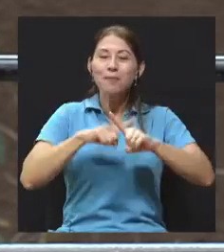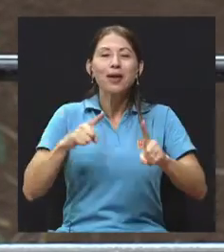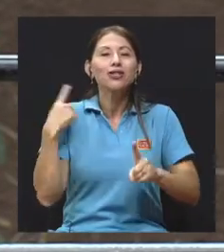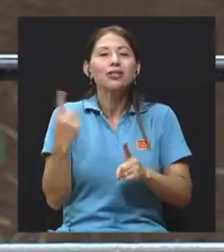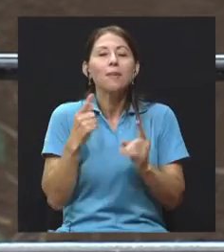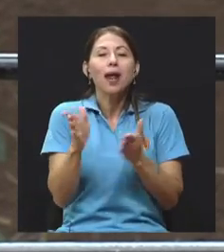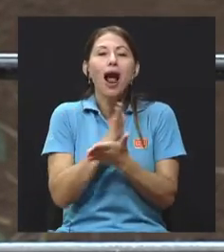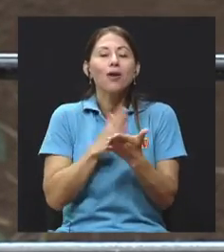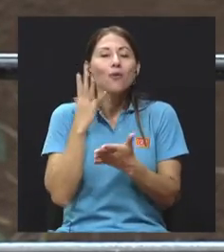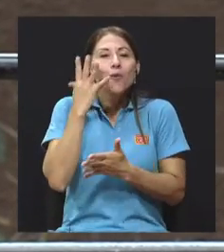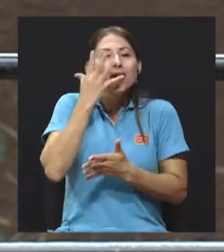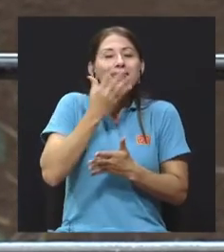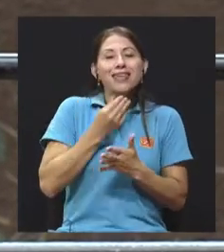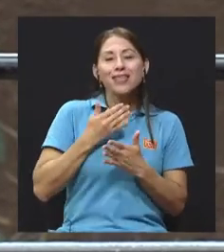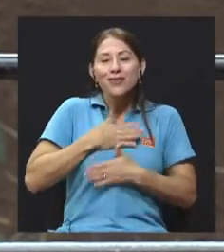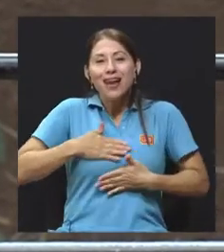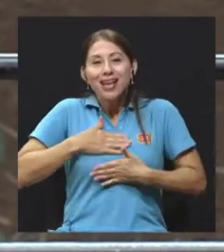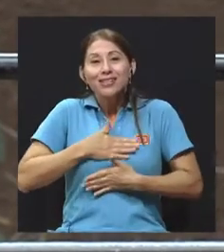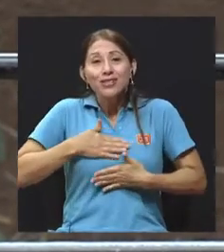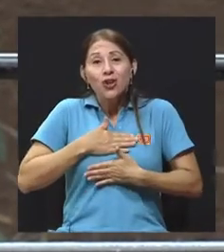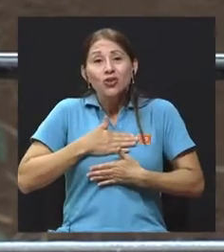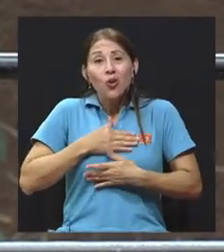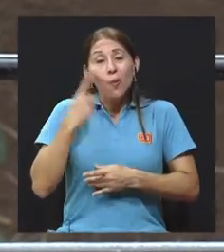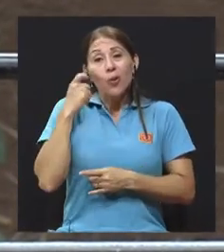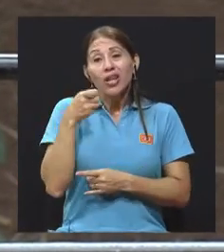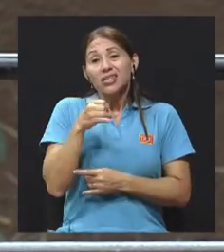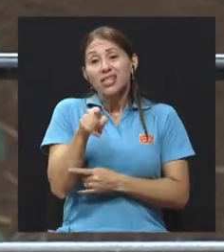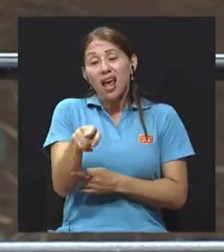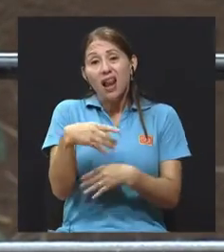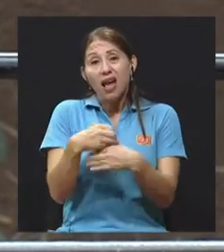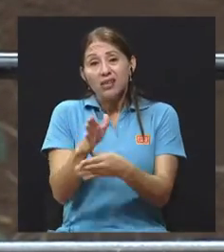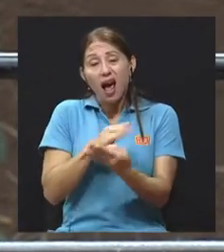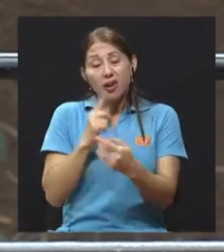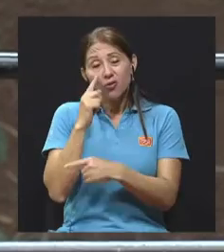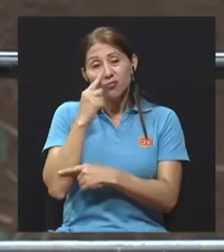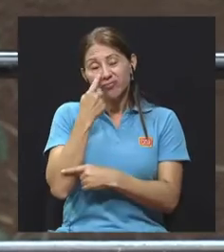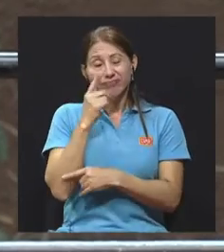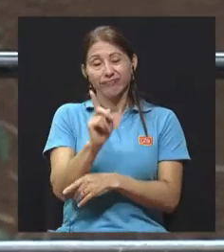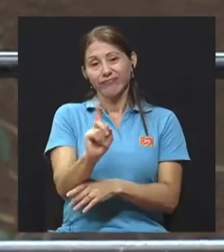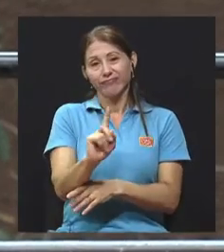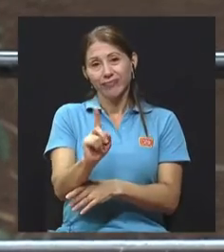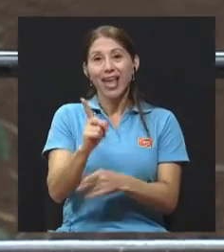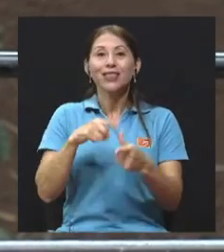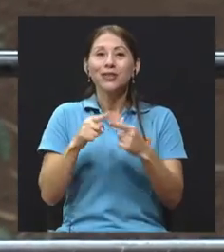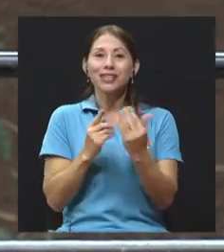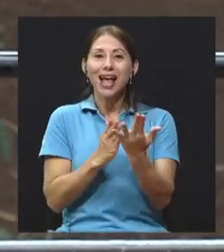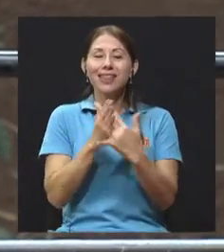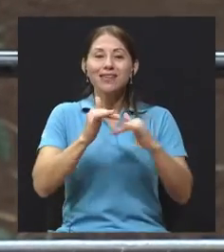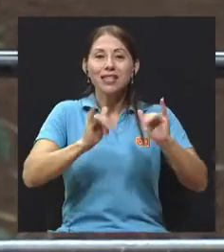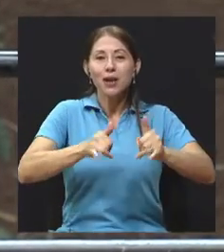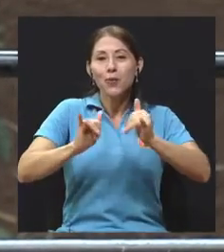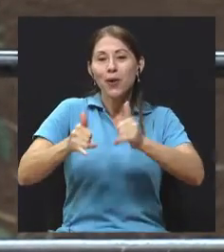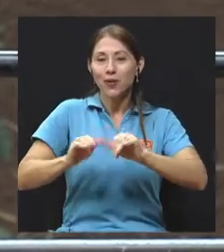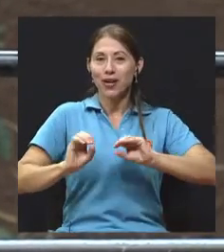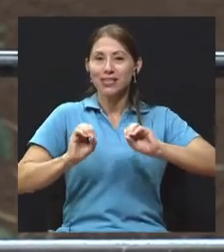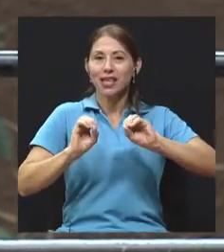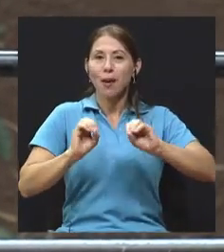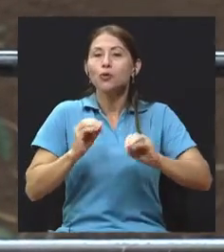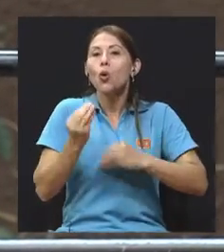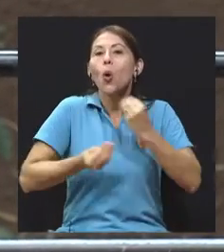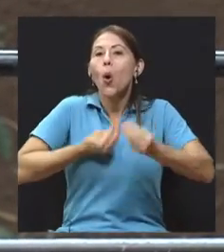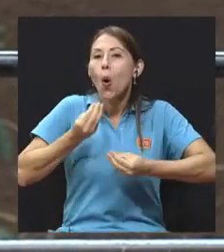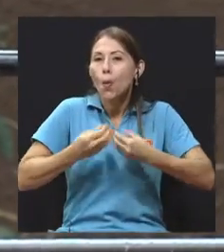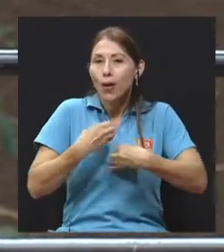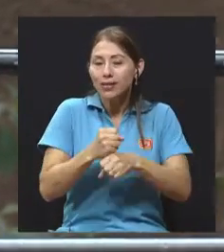gracioso. Si a un niño se pone a hacer algo sistemático, se aburre rapidito. Entonces les enseñamos por la parte del juego cómo se puede hacer, cómo se puede